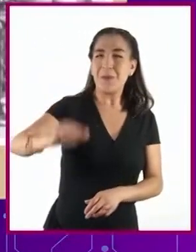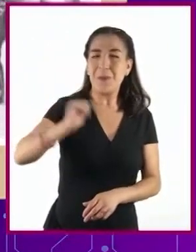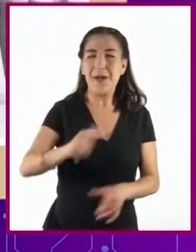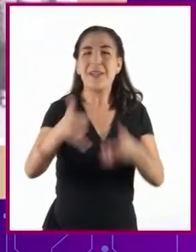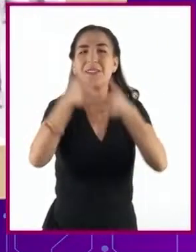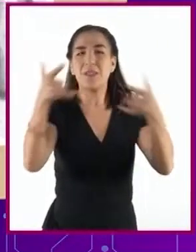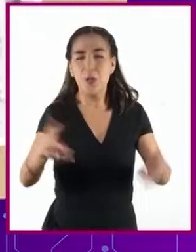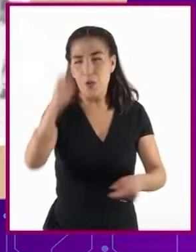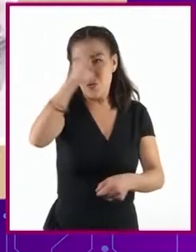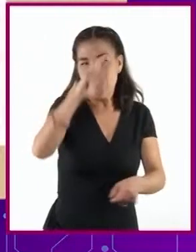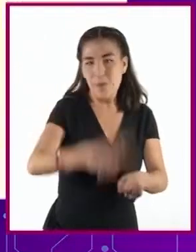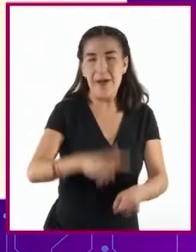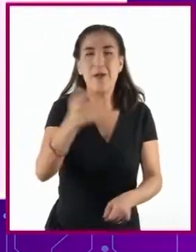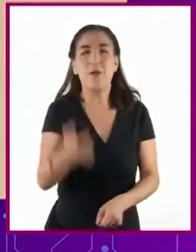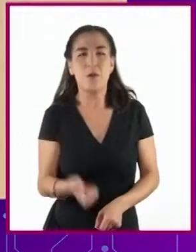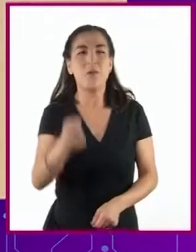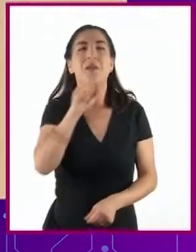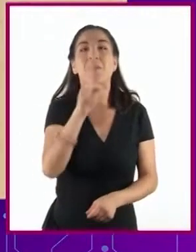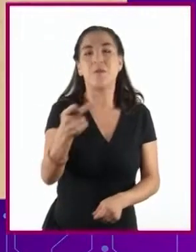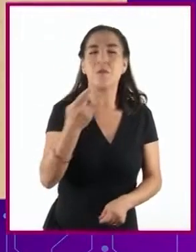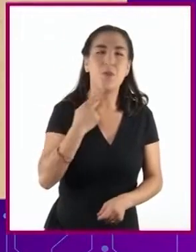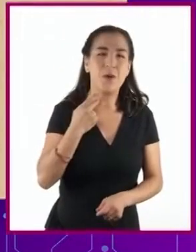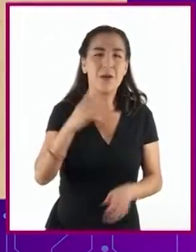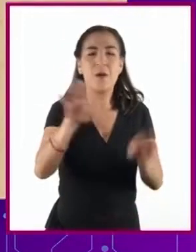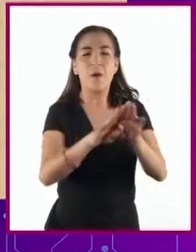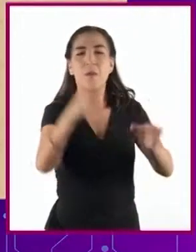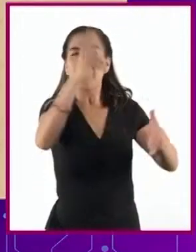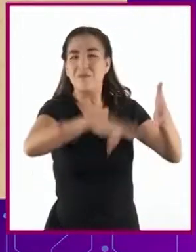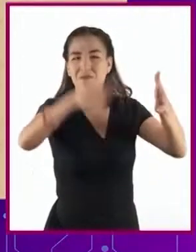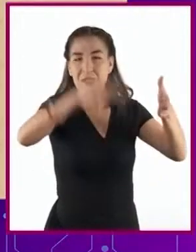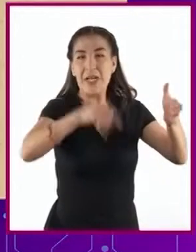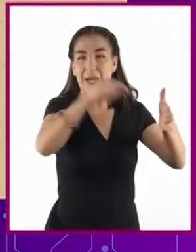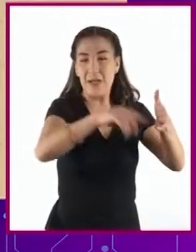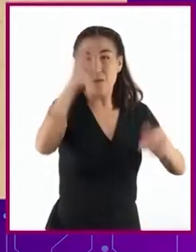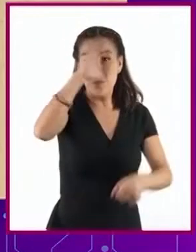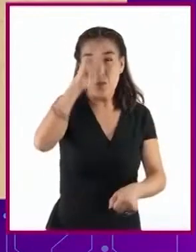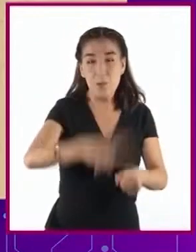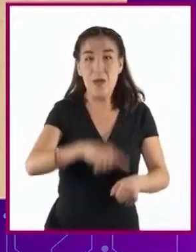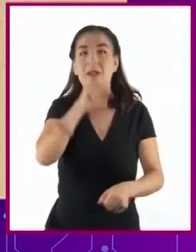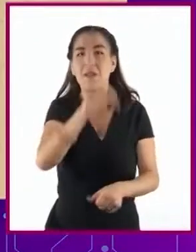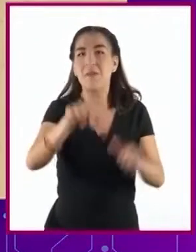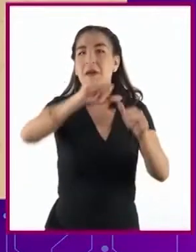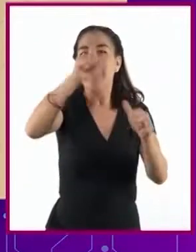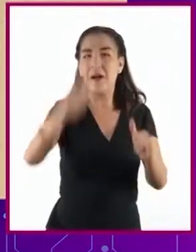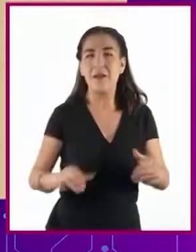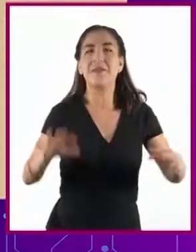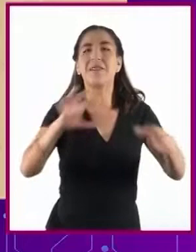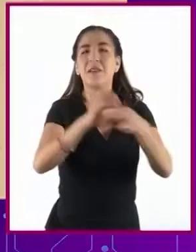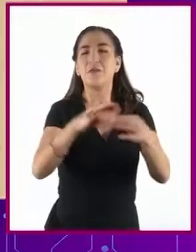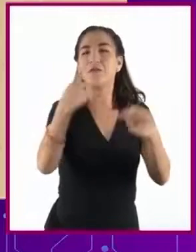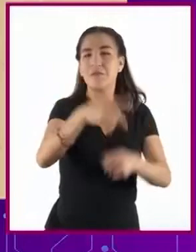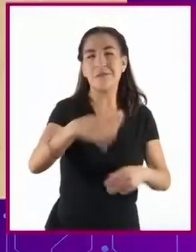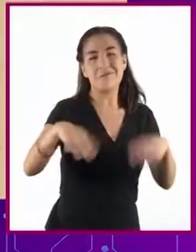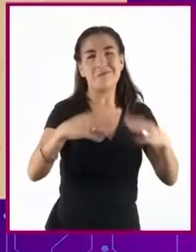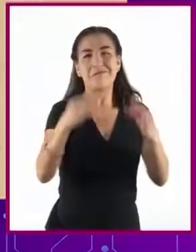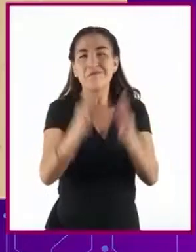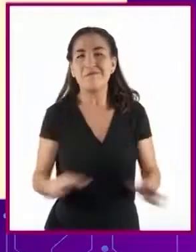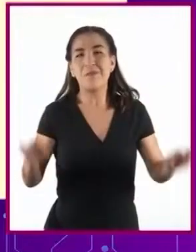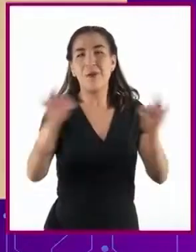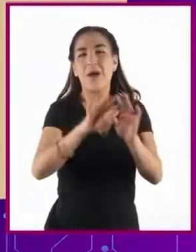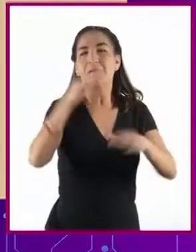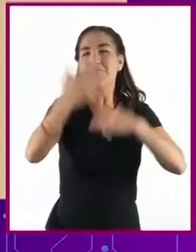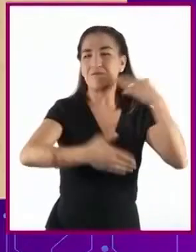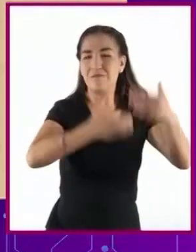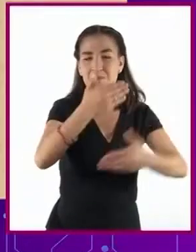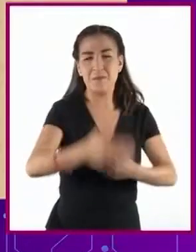económico y político. Por lo tanto, la cultura y en consecuencia el arte reconoce y marca tendencias en cada momento.